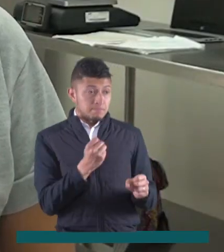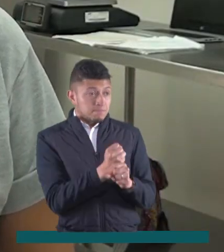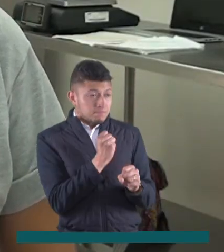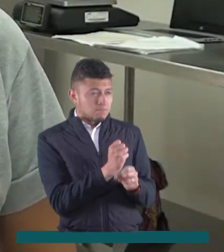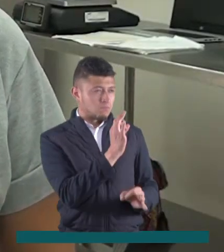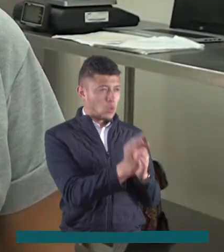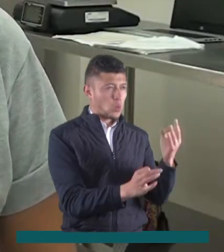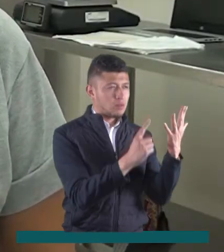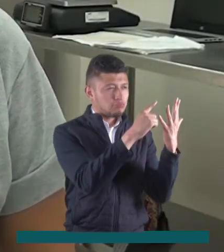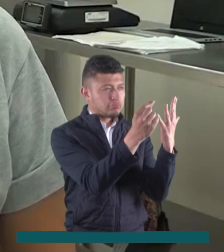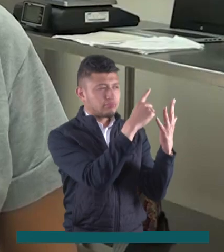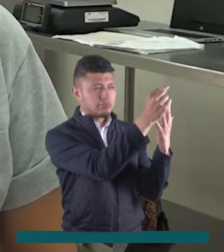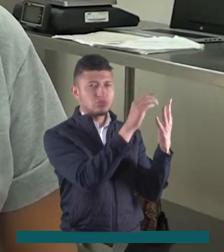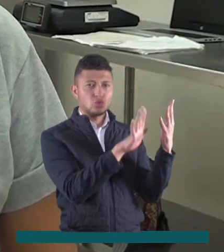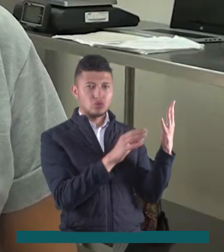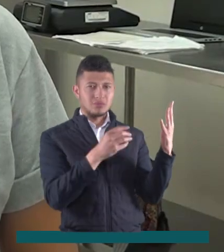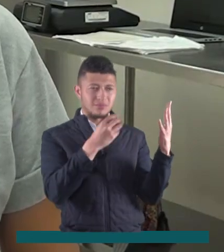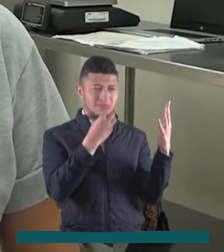la palma del moriche